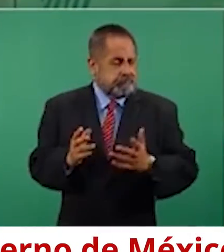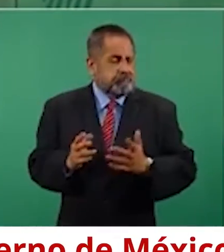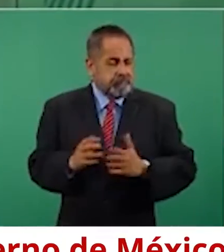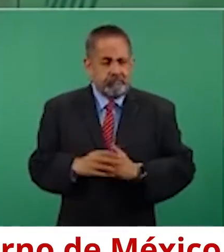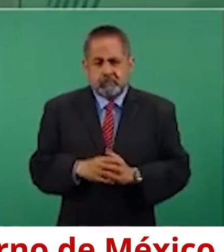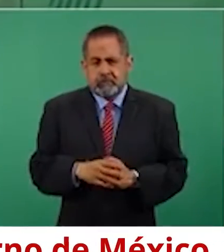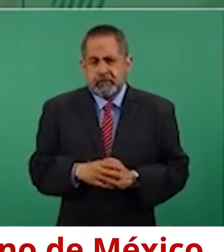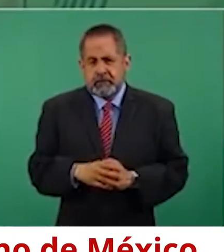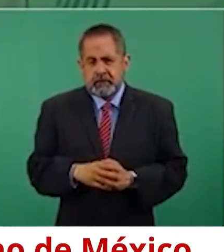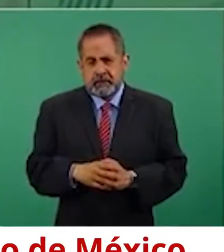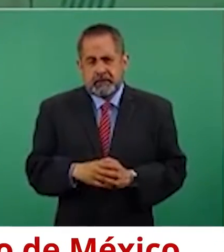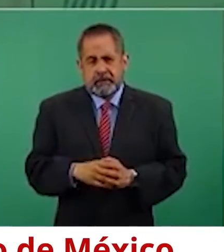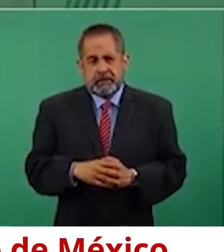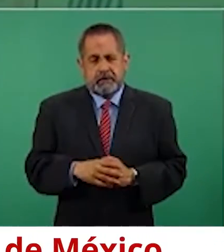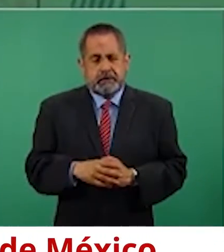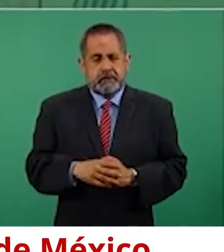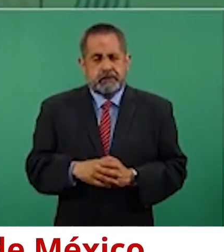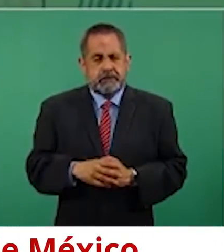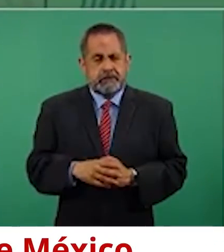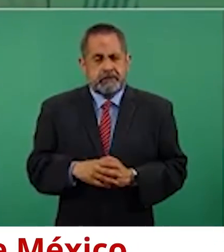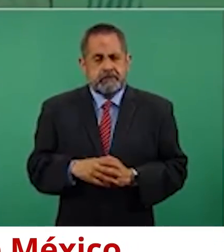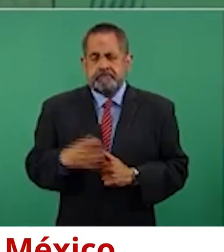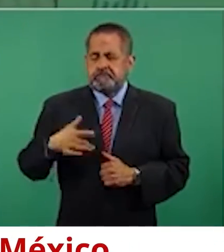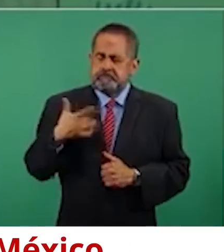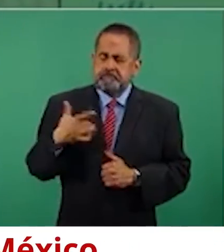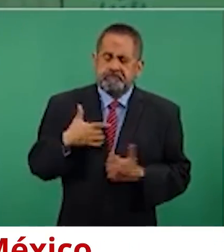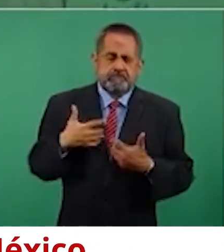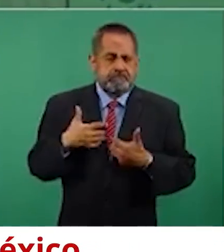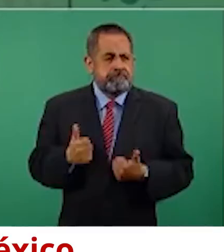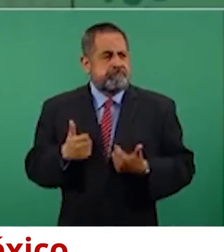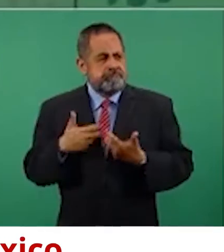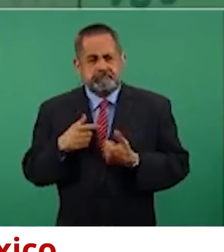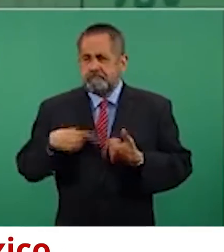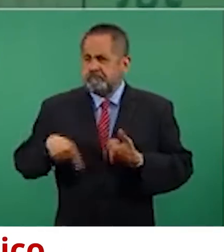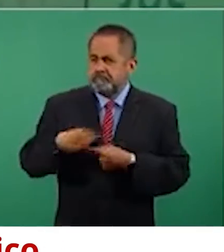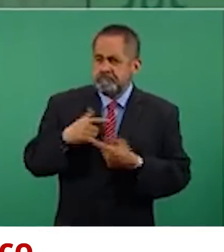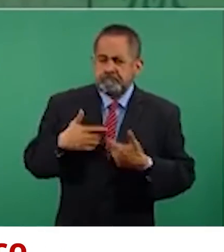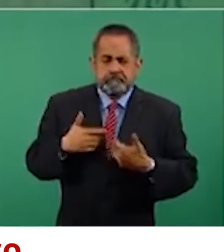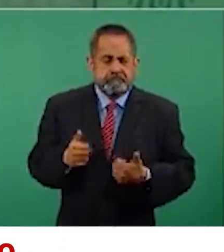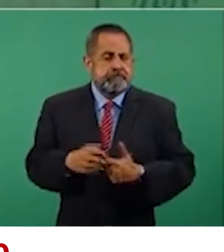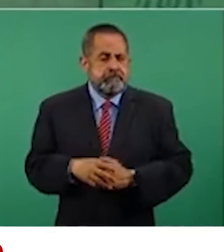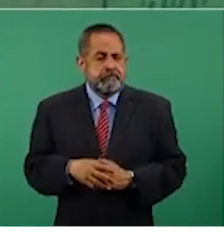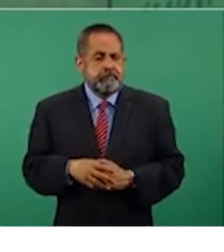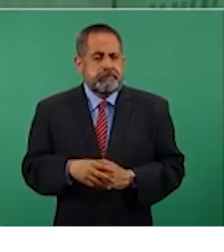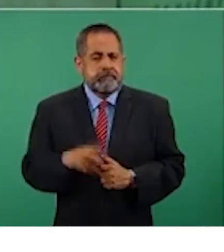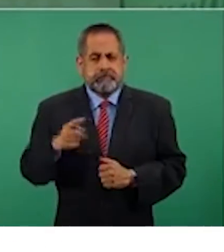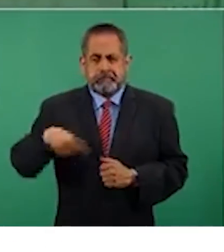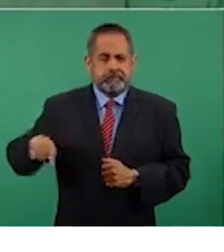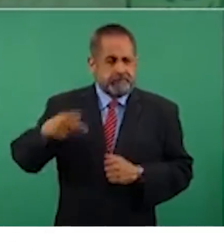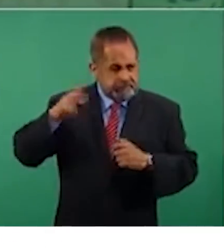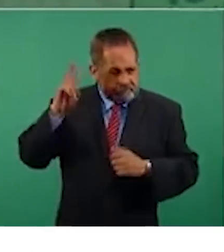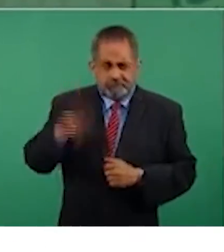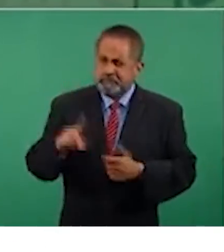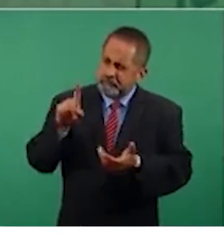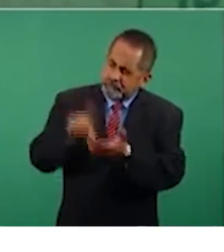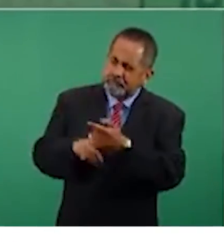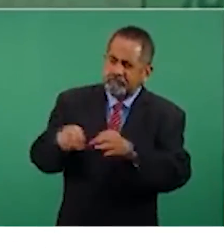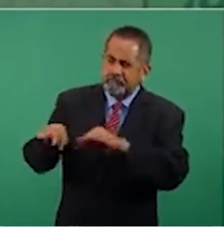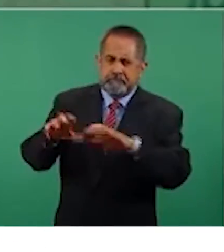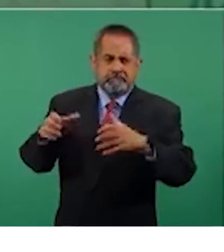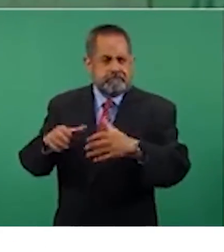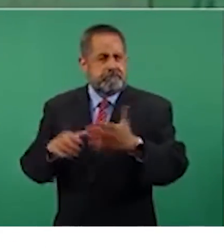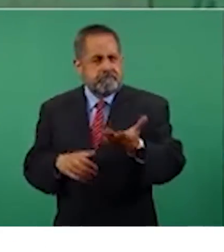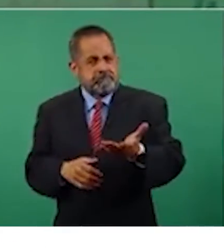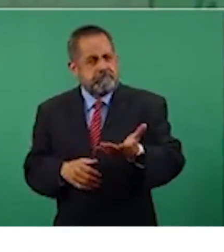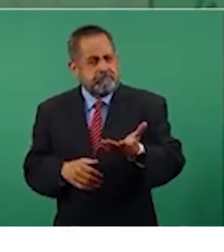sensible, verdaderos servidores públicos. No